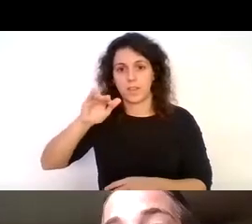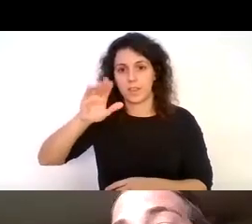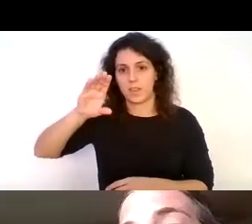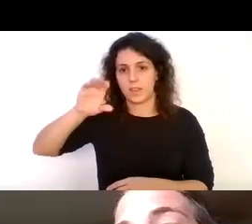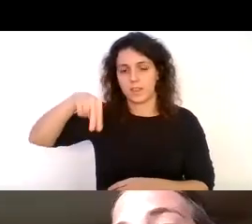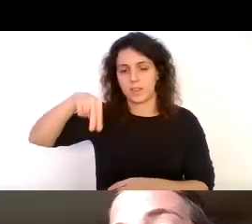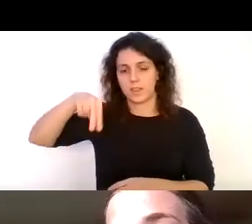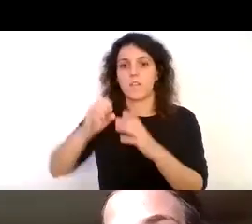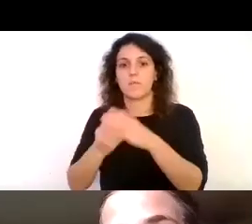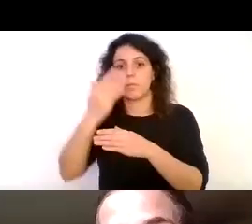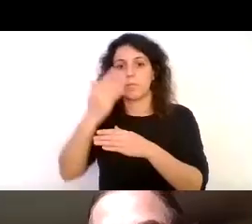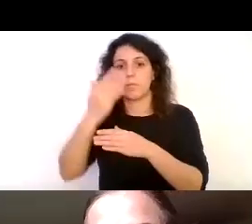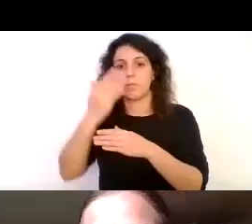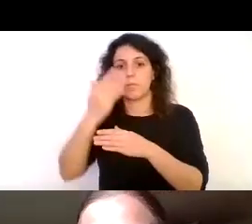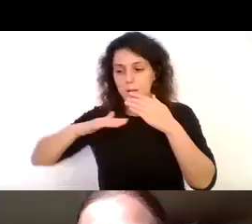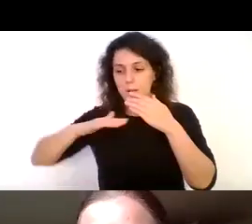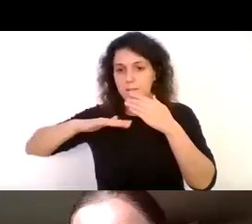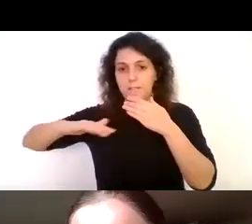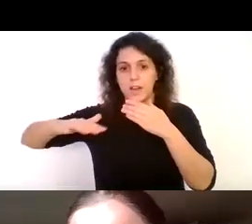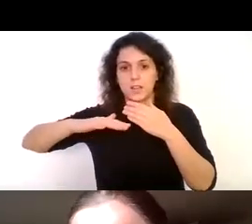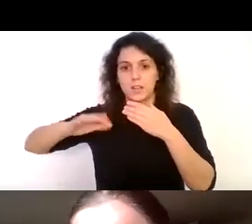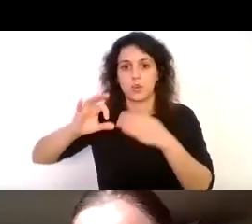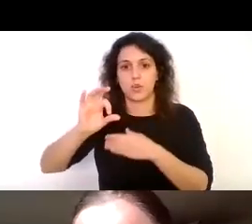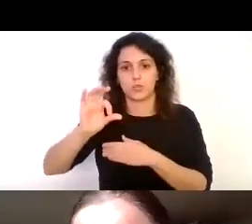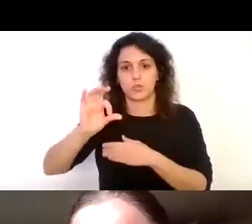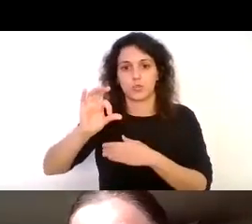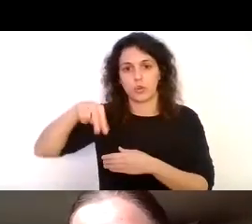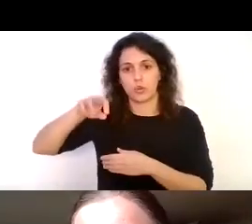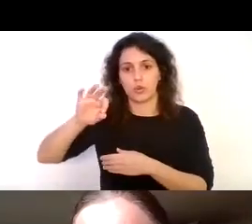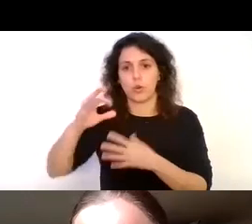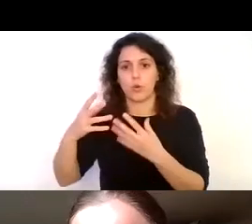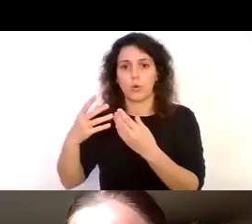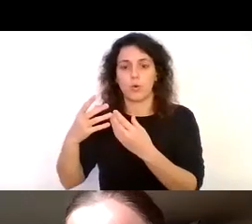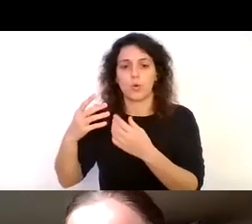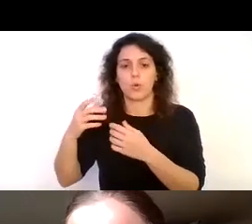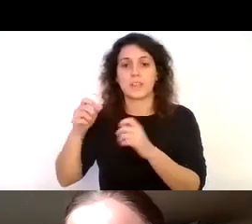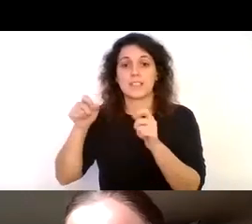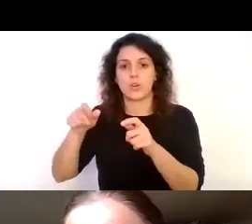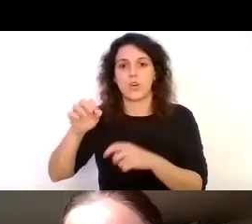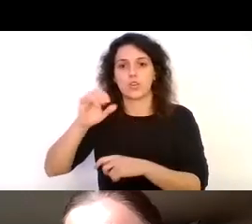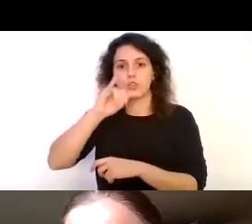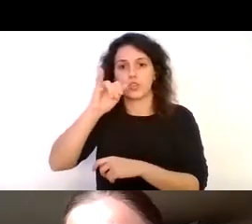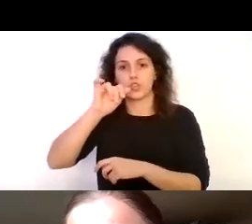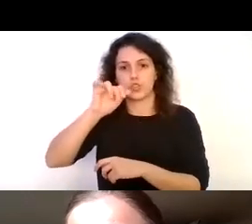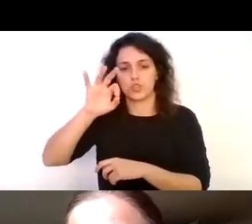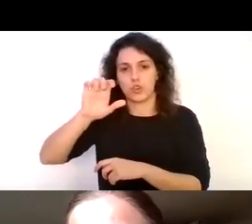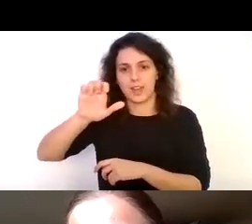la base del volcán Osorno con la Yoelet entonces podemos ver que la Yoelet es unirrueda